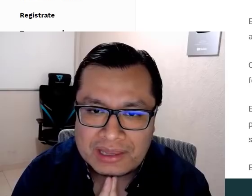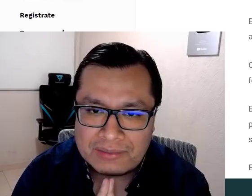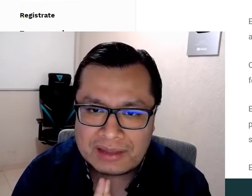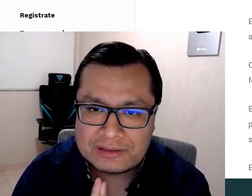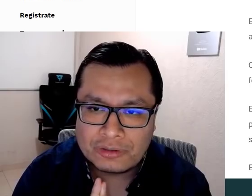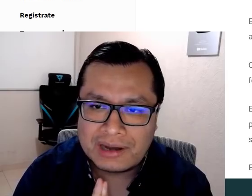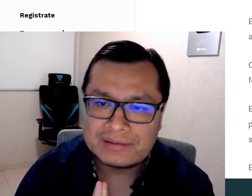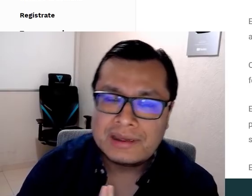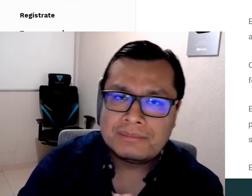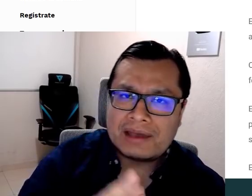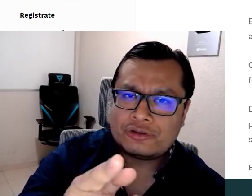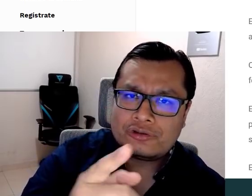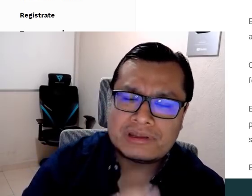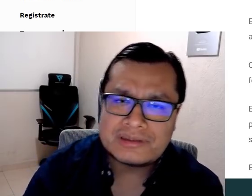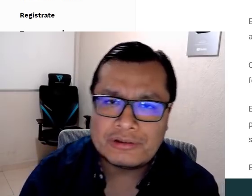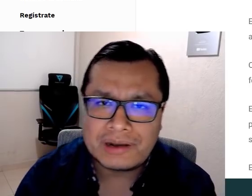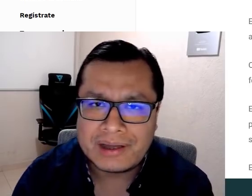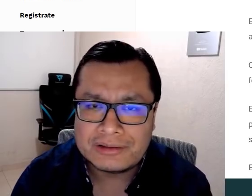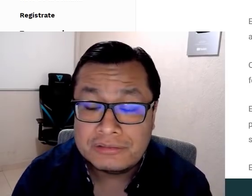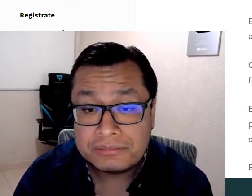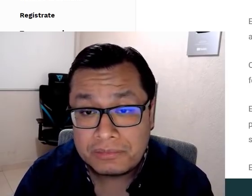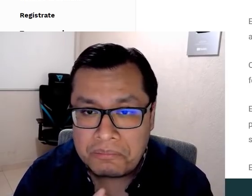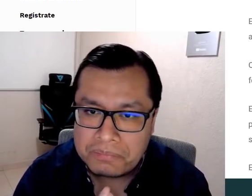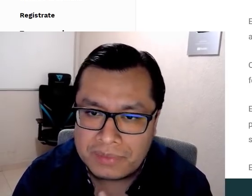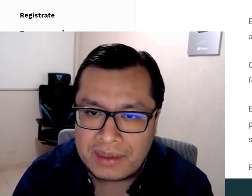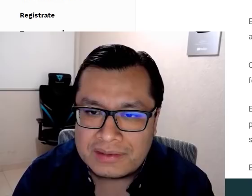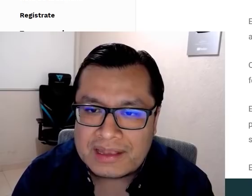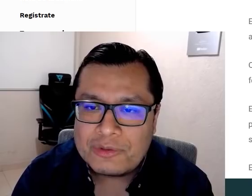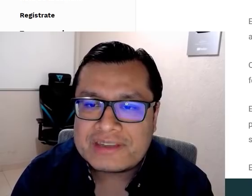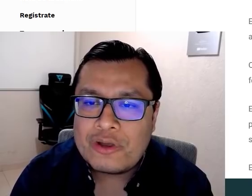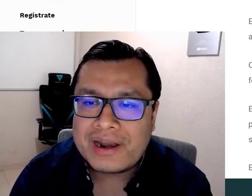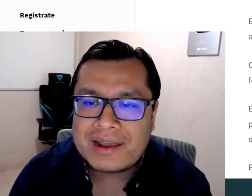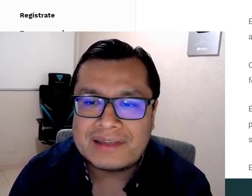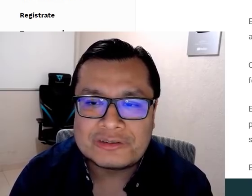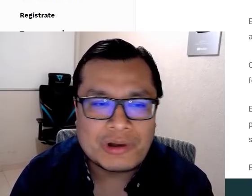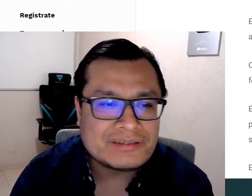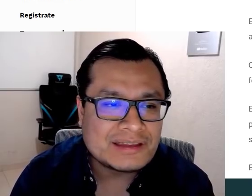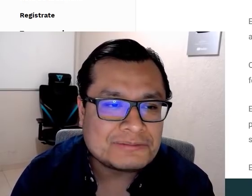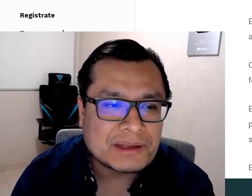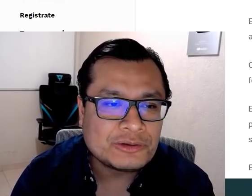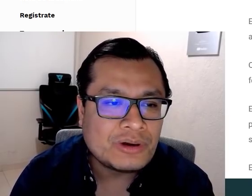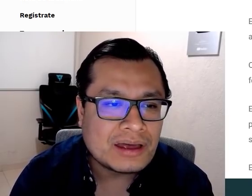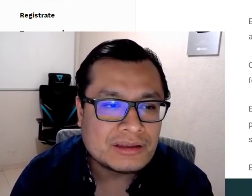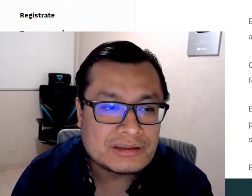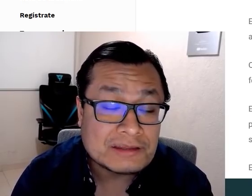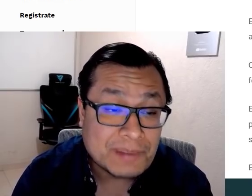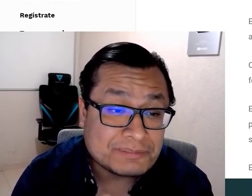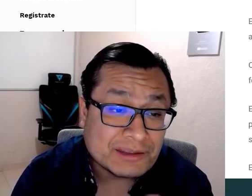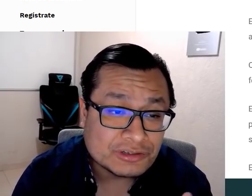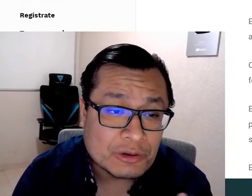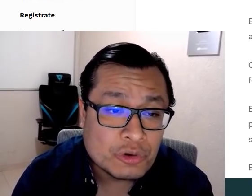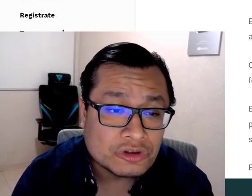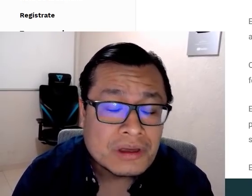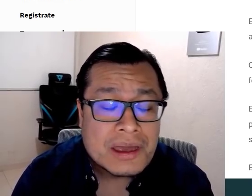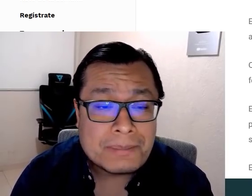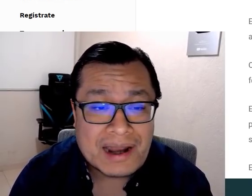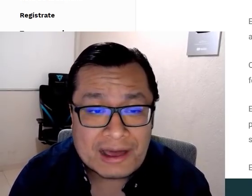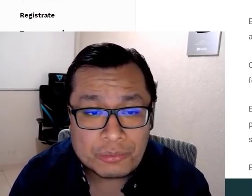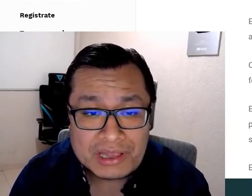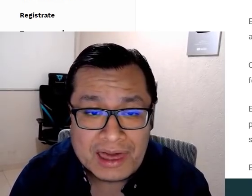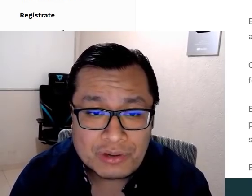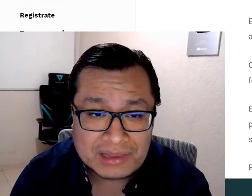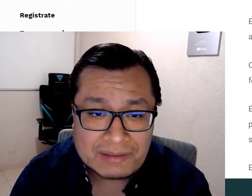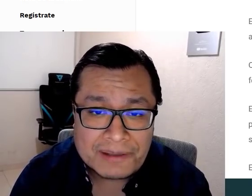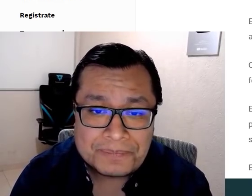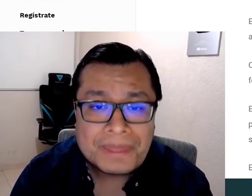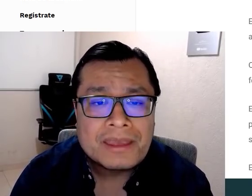año y medio de actividades escolares. Maestros, ¿no has estado trabajando? Tenemos que lograr que las escuelas sean espacios seguros para